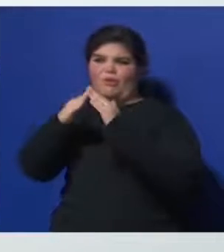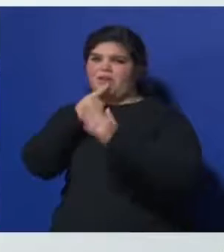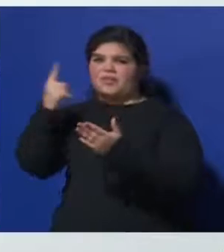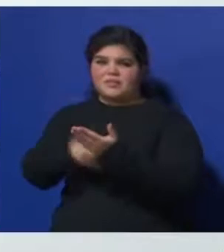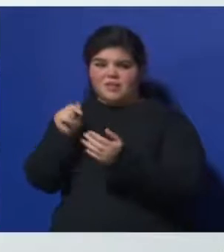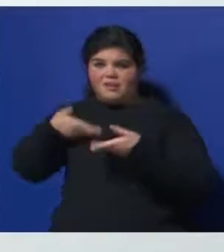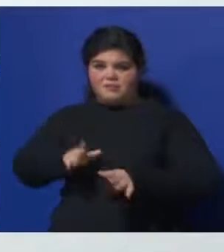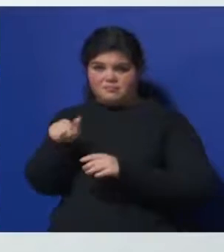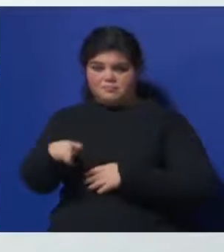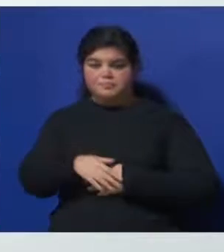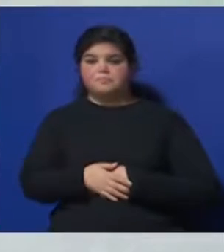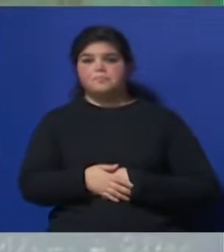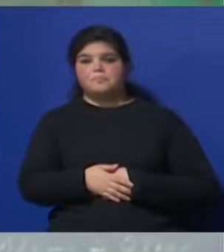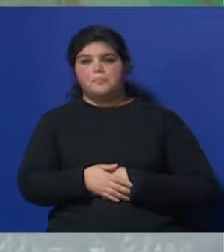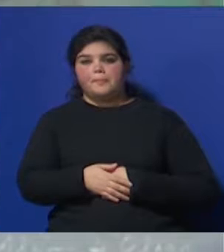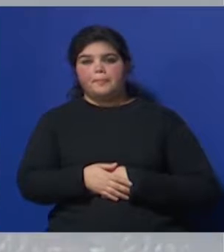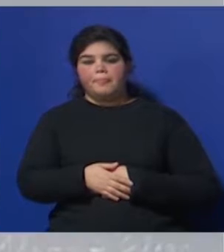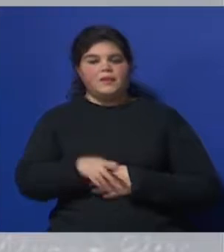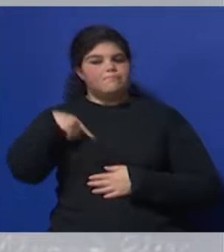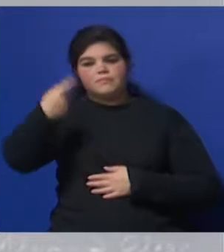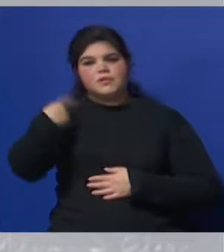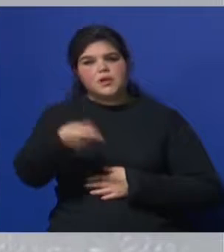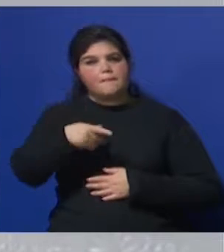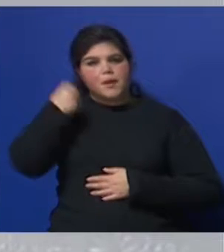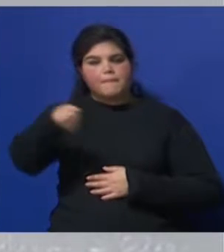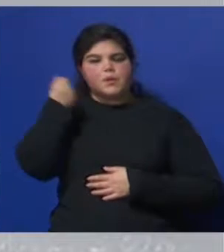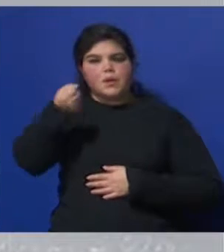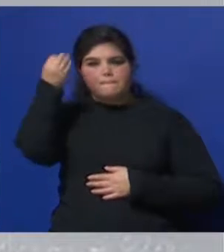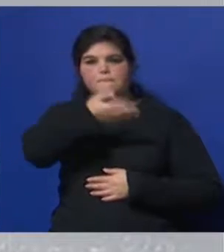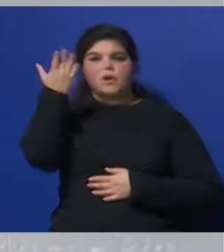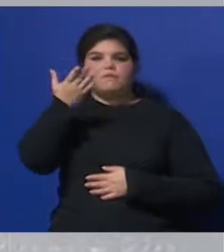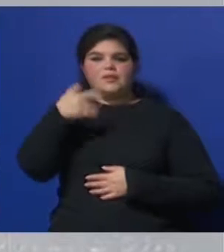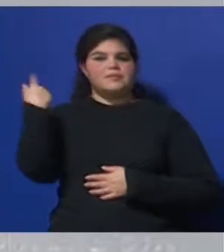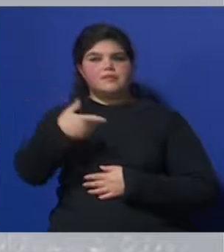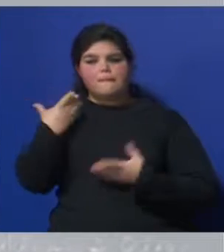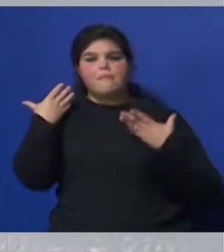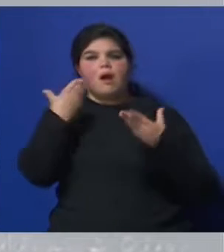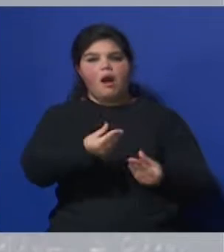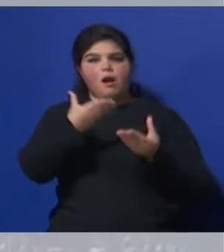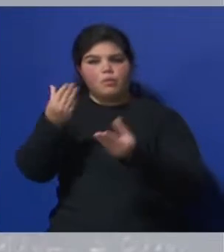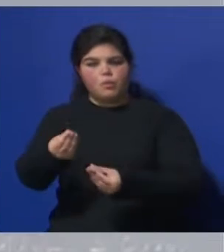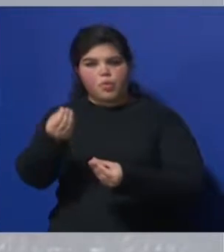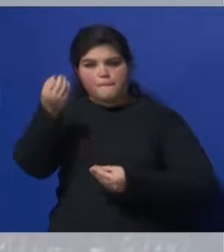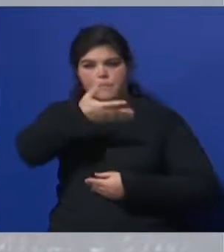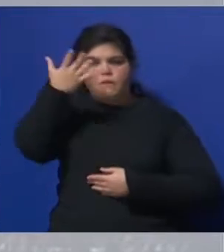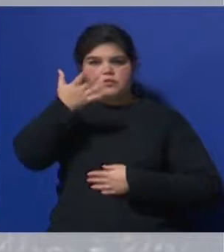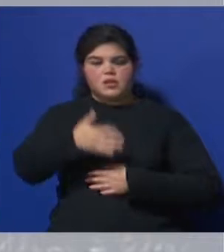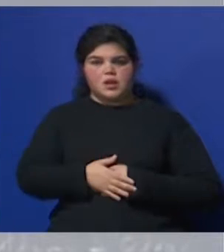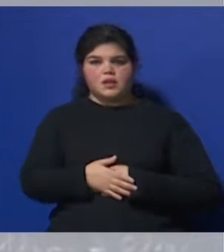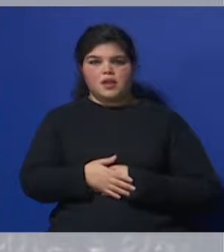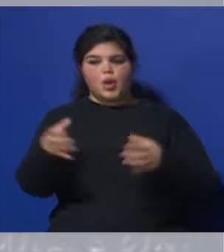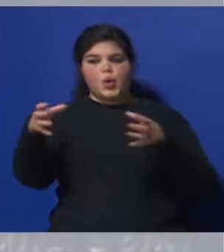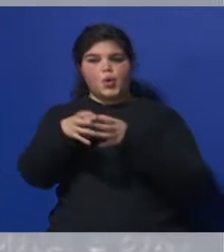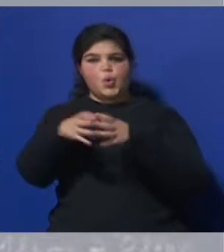Pero siempre tiene que haber Profesionales, ¿no? Siempre tiene que estar asistido por profesionales Y por todo un equipo Y